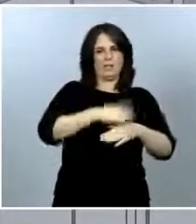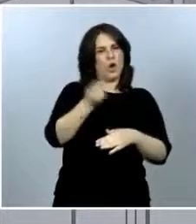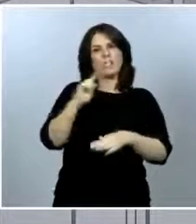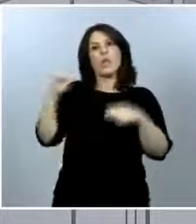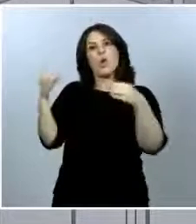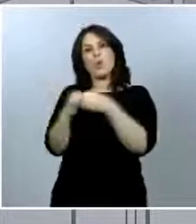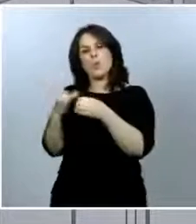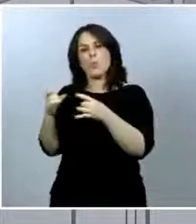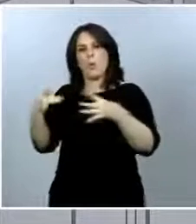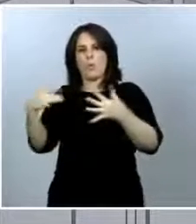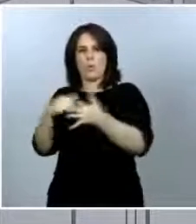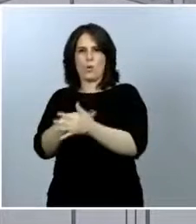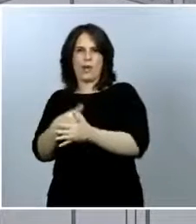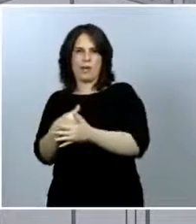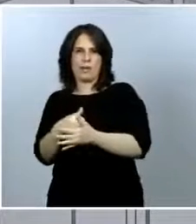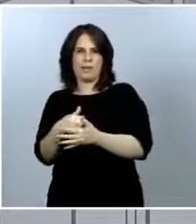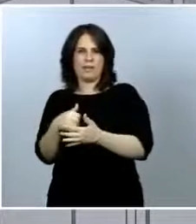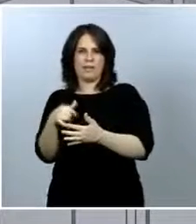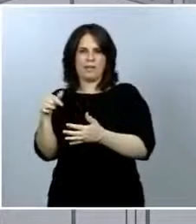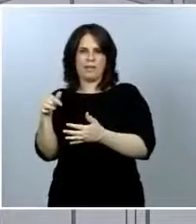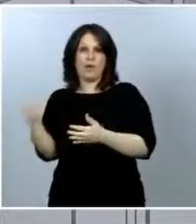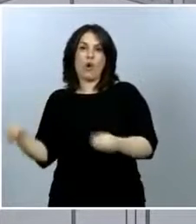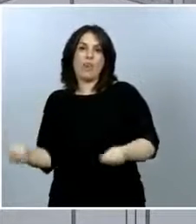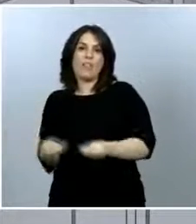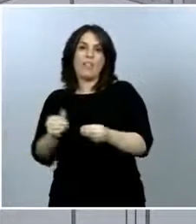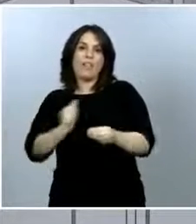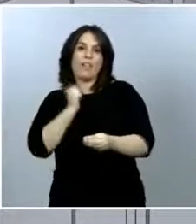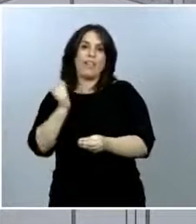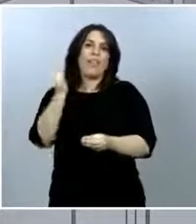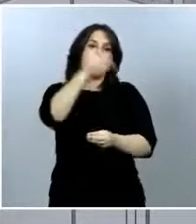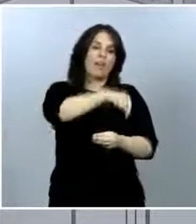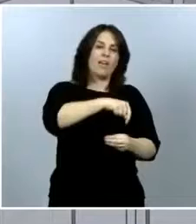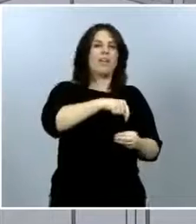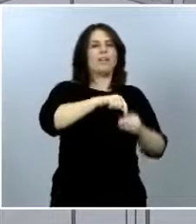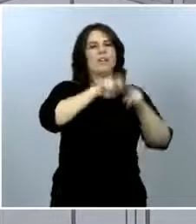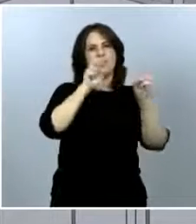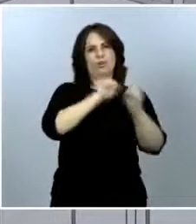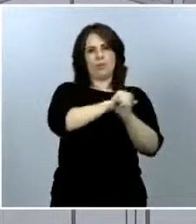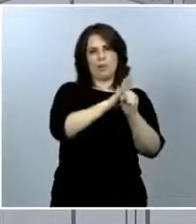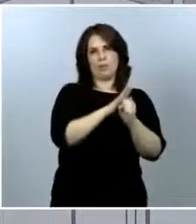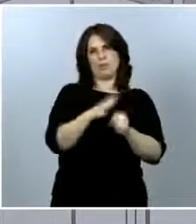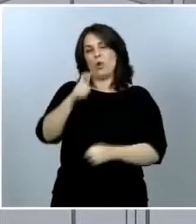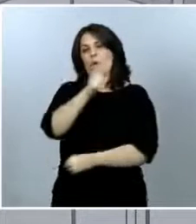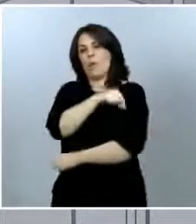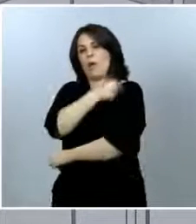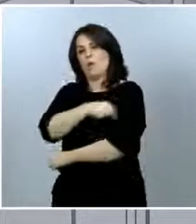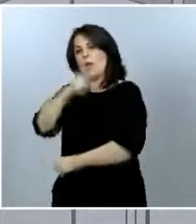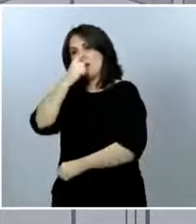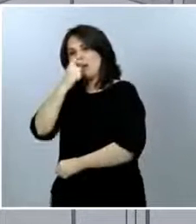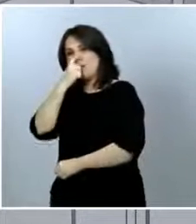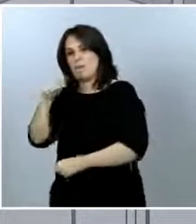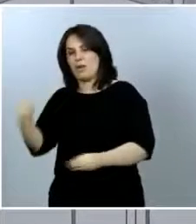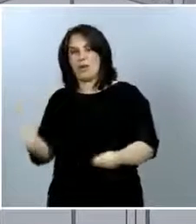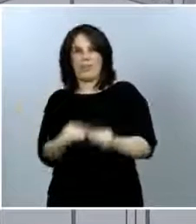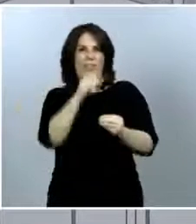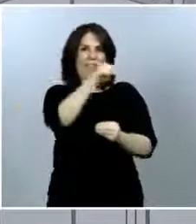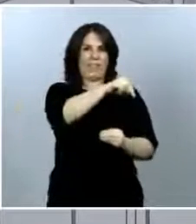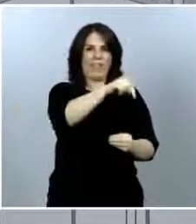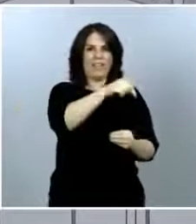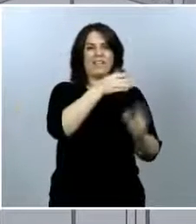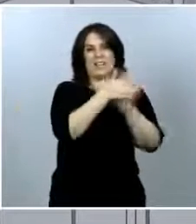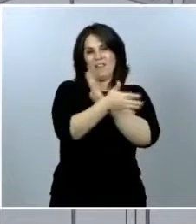vacunan contra la gripe y son los mismos a los que probablemente, si llegara uno con el coronavirus, se les priorizará.